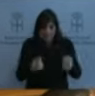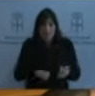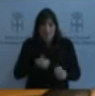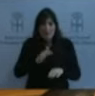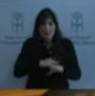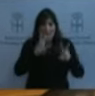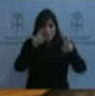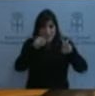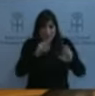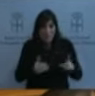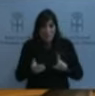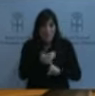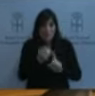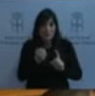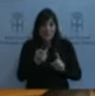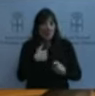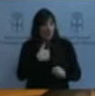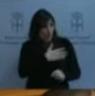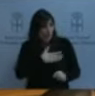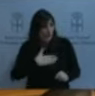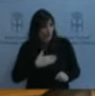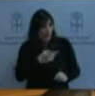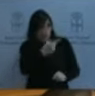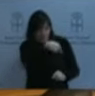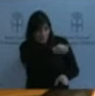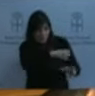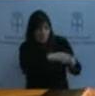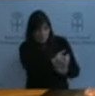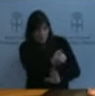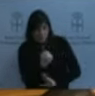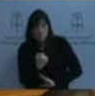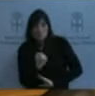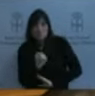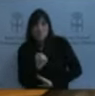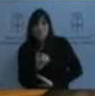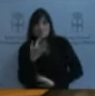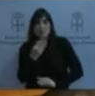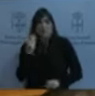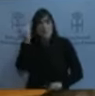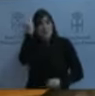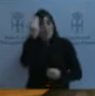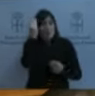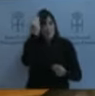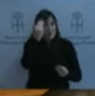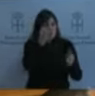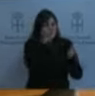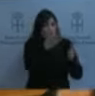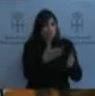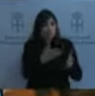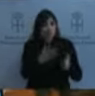partido y los planteamientos que hace en cuanto a los repartos de los fondos. Nada más, señor. Gracias. Gracias.